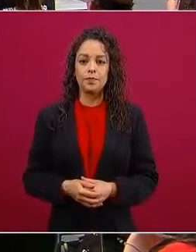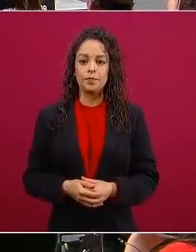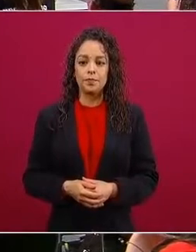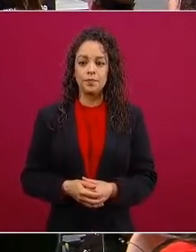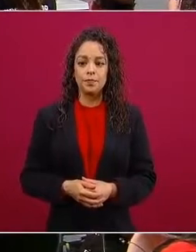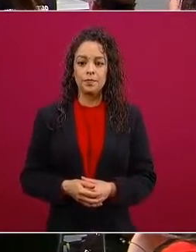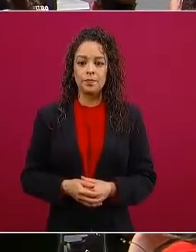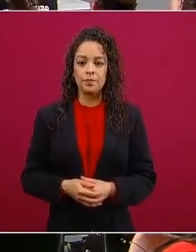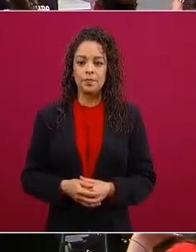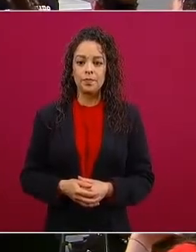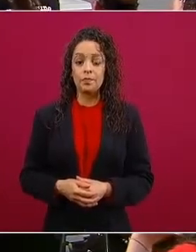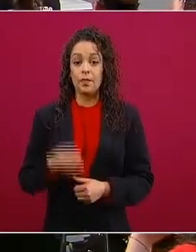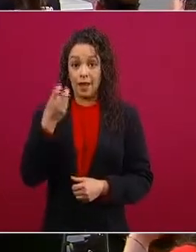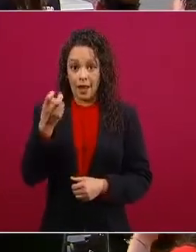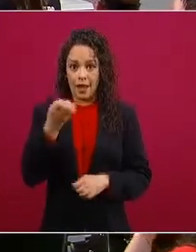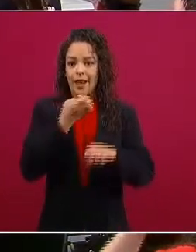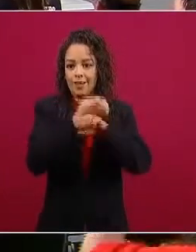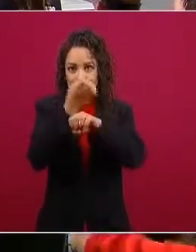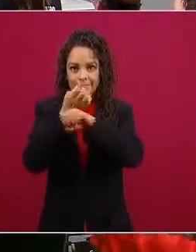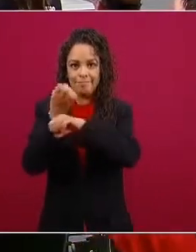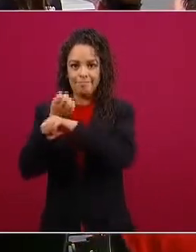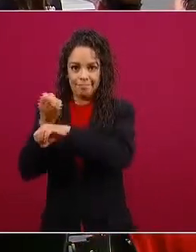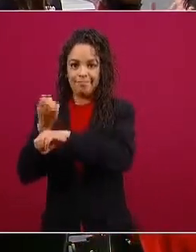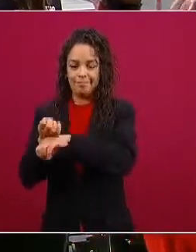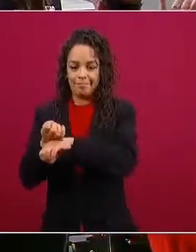ese es por estado aquí está por estado